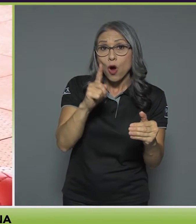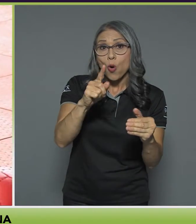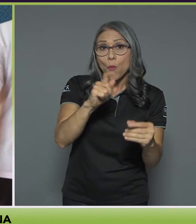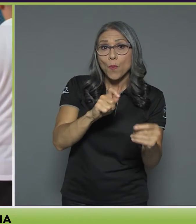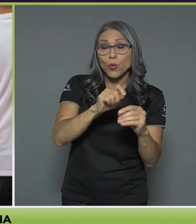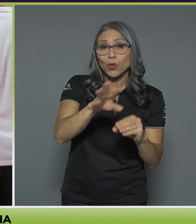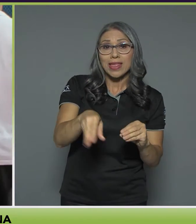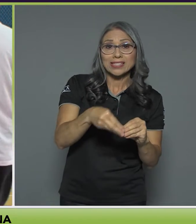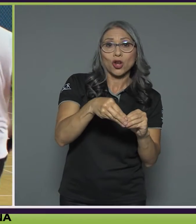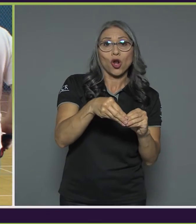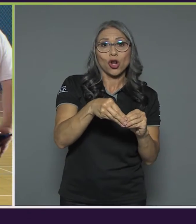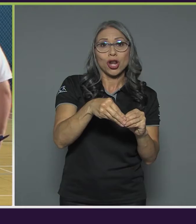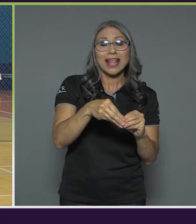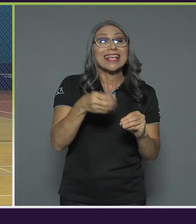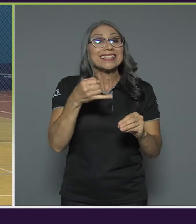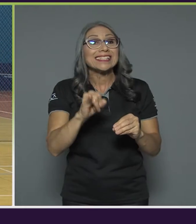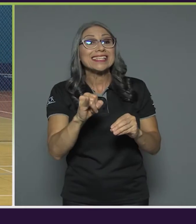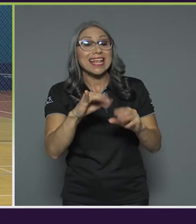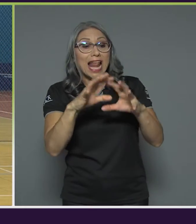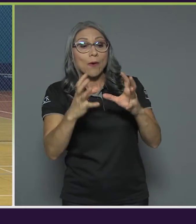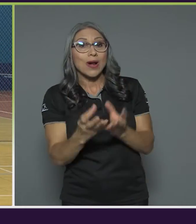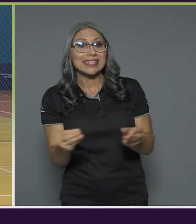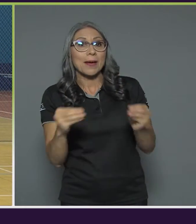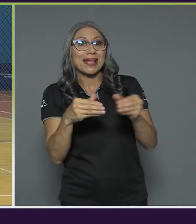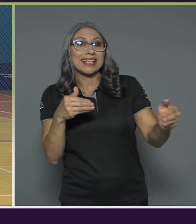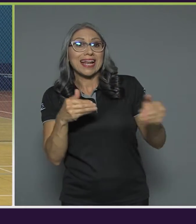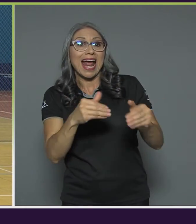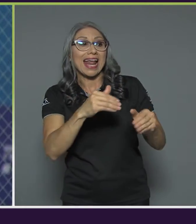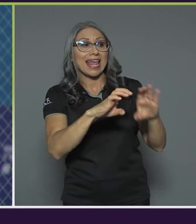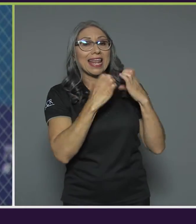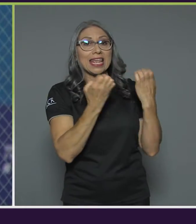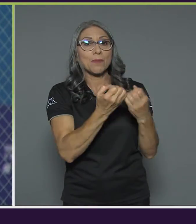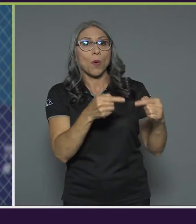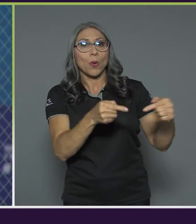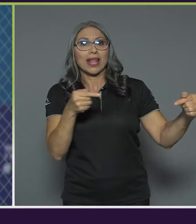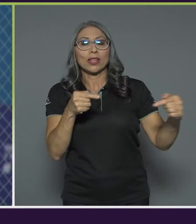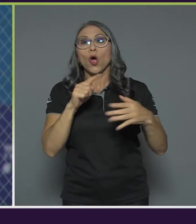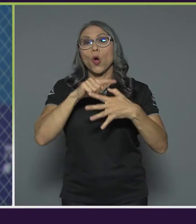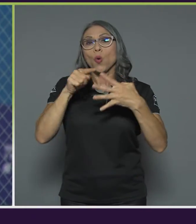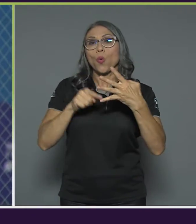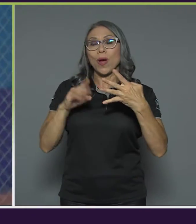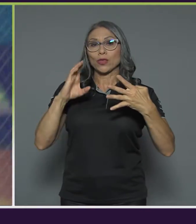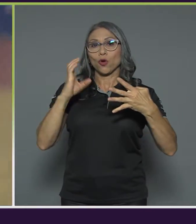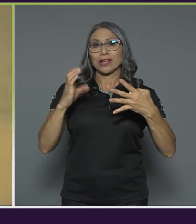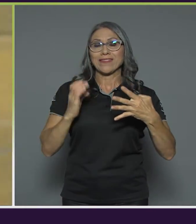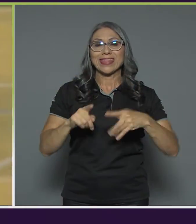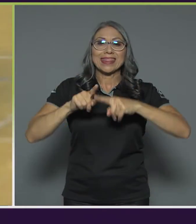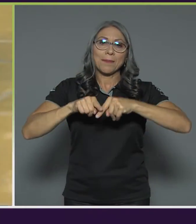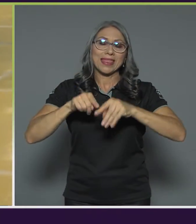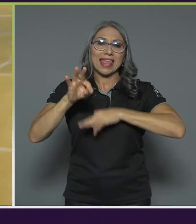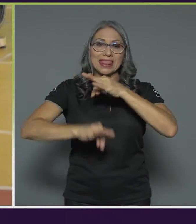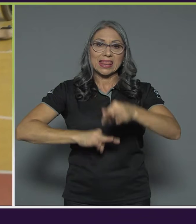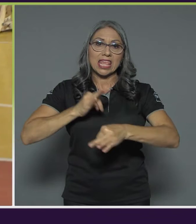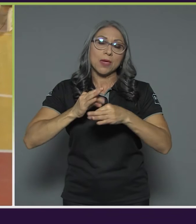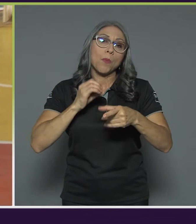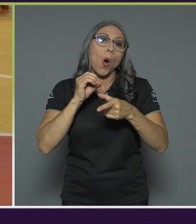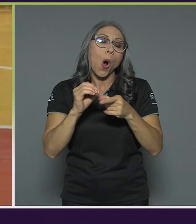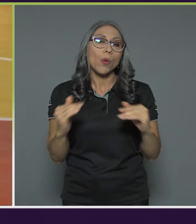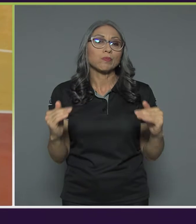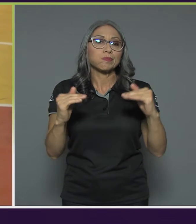cercana del oponente. Hay cuatro clasificaciones basadas en el tipo o grado de condición de discapacidad.